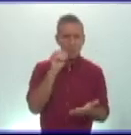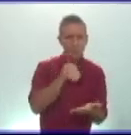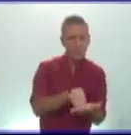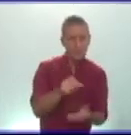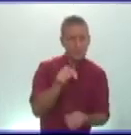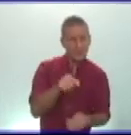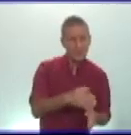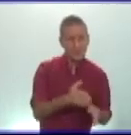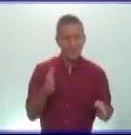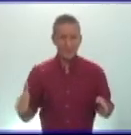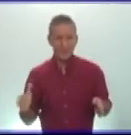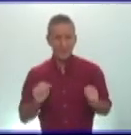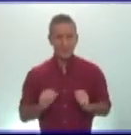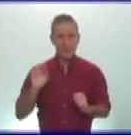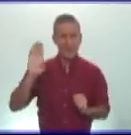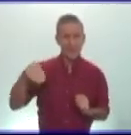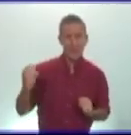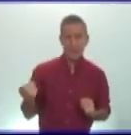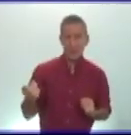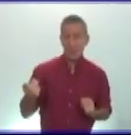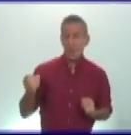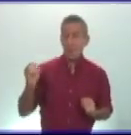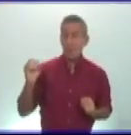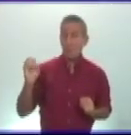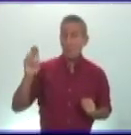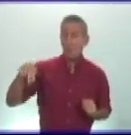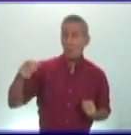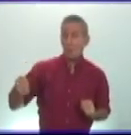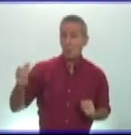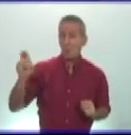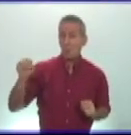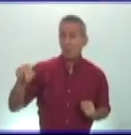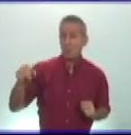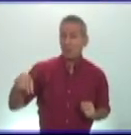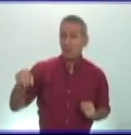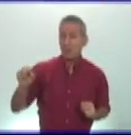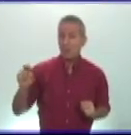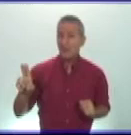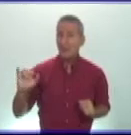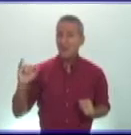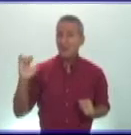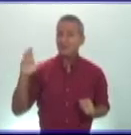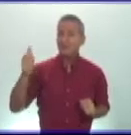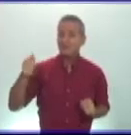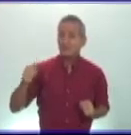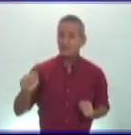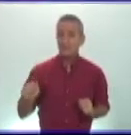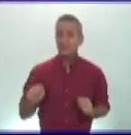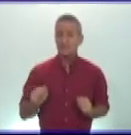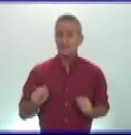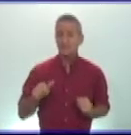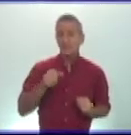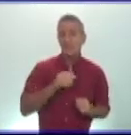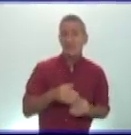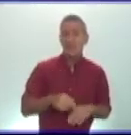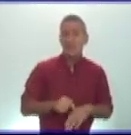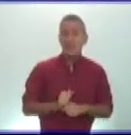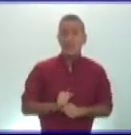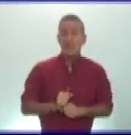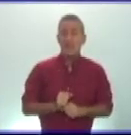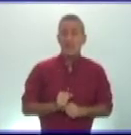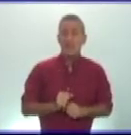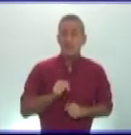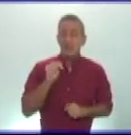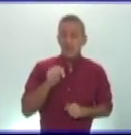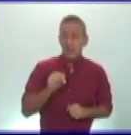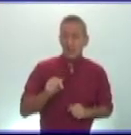etapa de la monarquía romana es que es en este periodo más precisamente hasta el año 509 antes de cristo fue